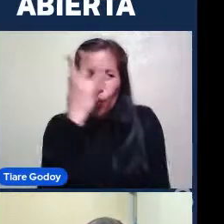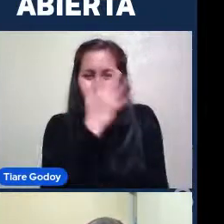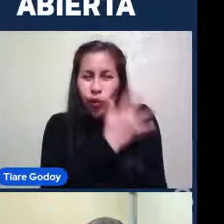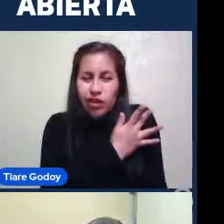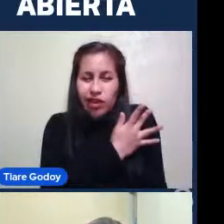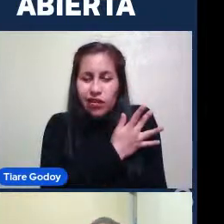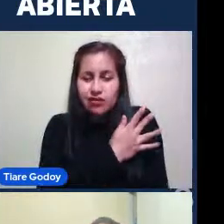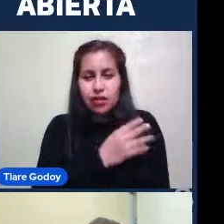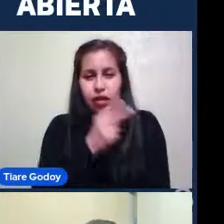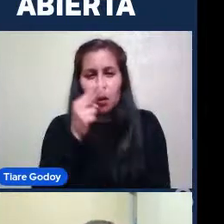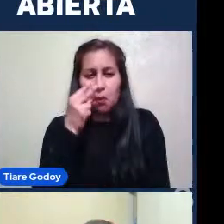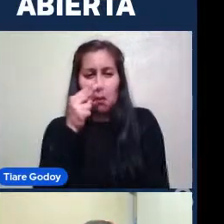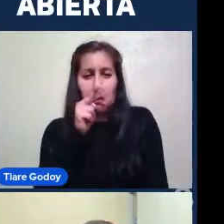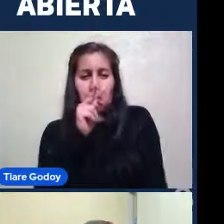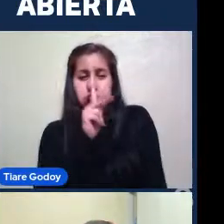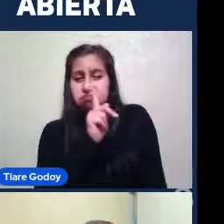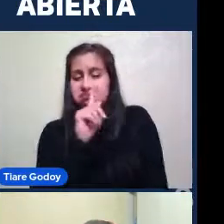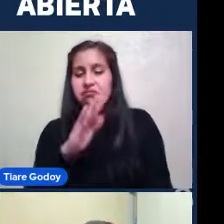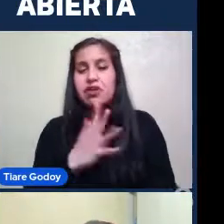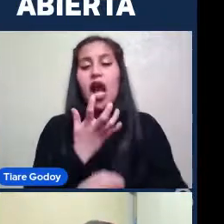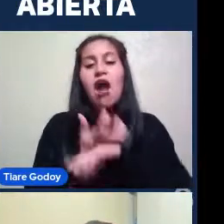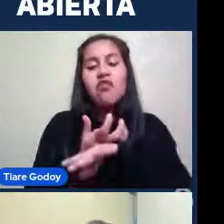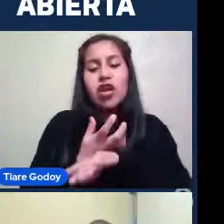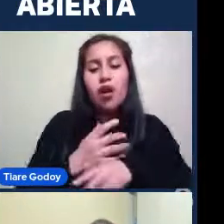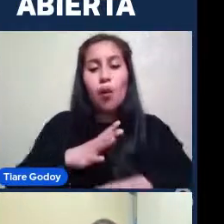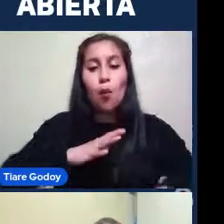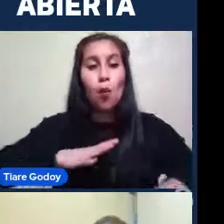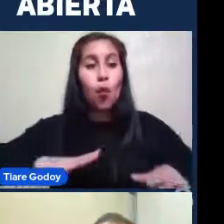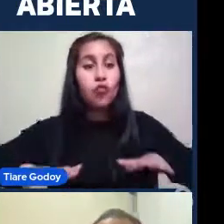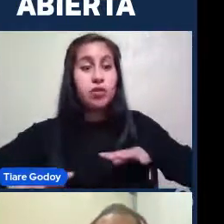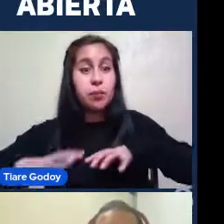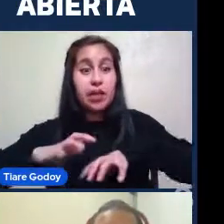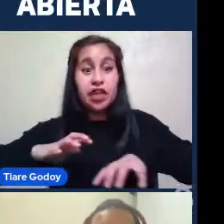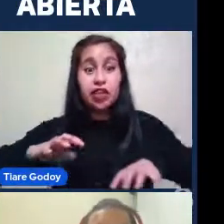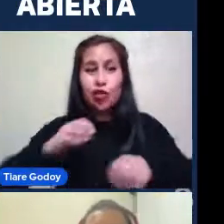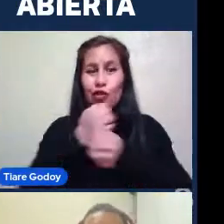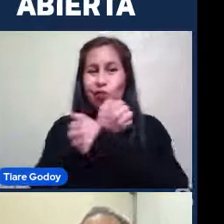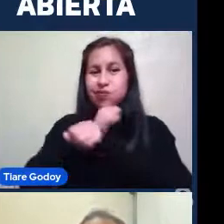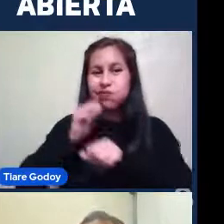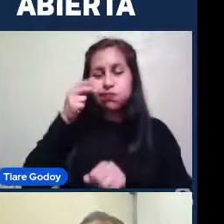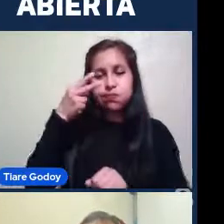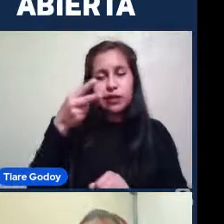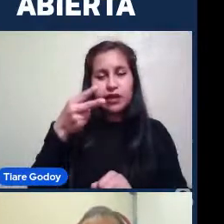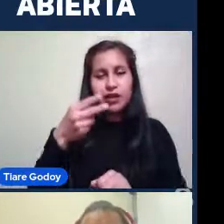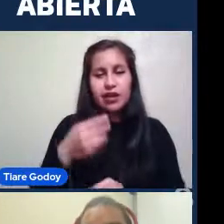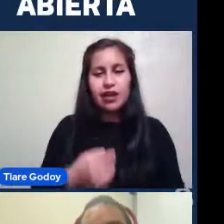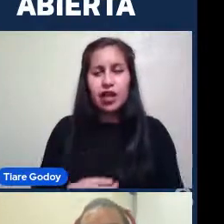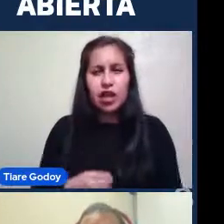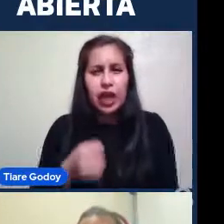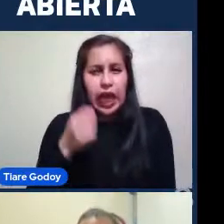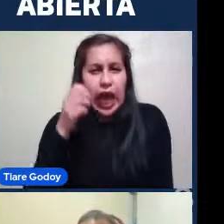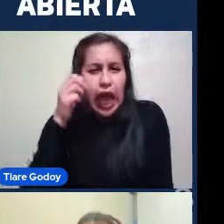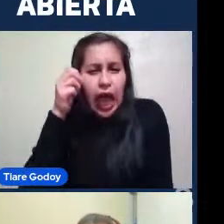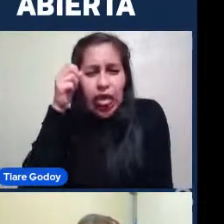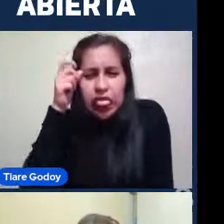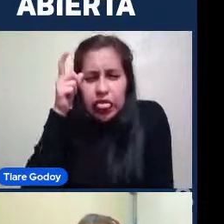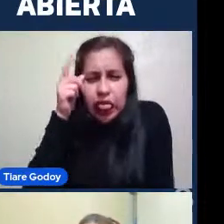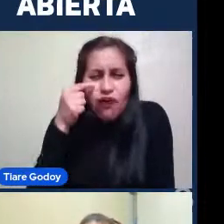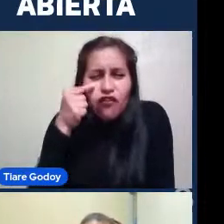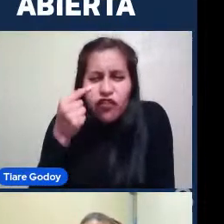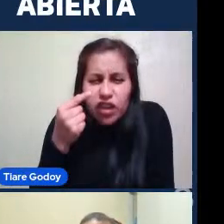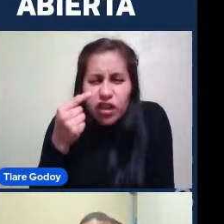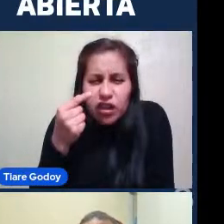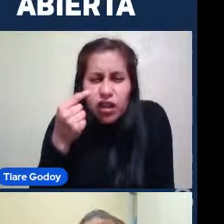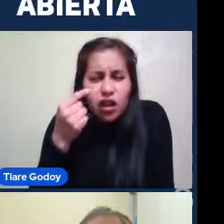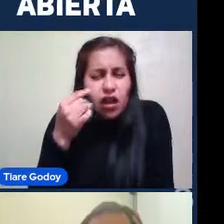Existe Un movimiento Que podemos ver Pero no podemos Identificar Por medio De la visión